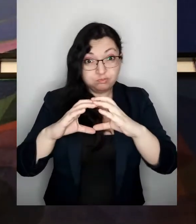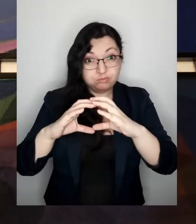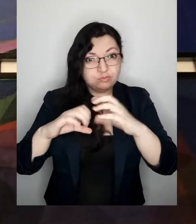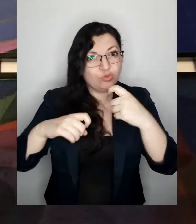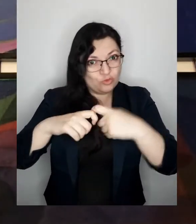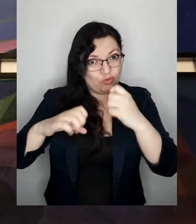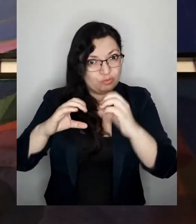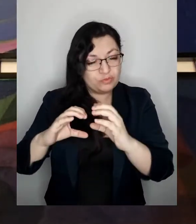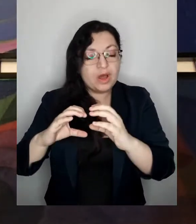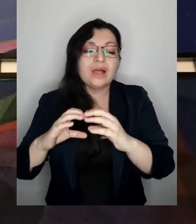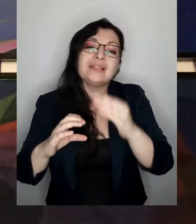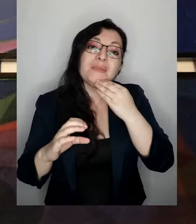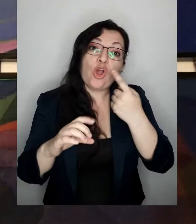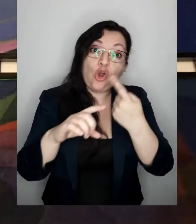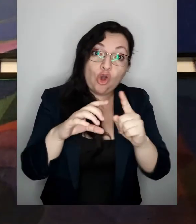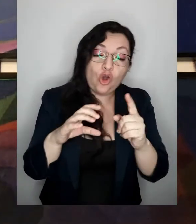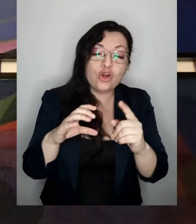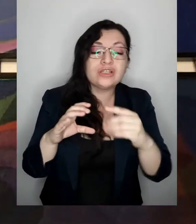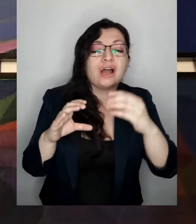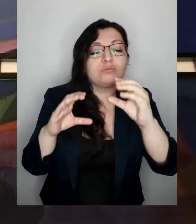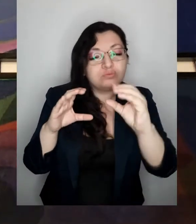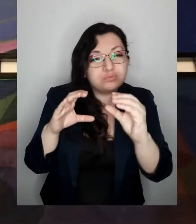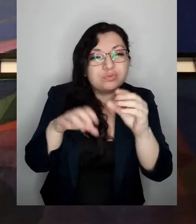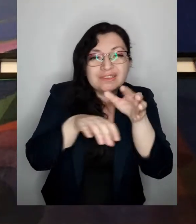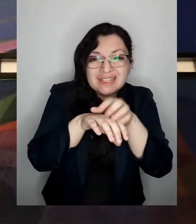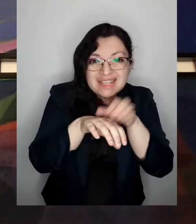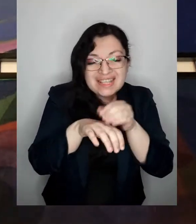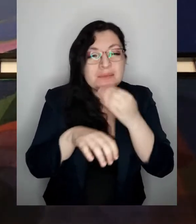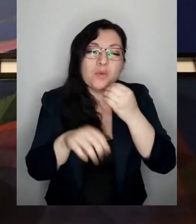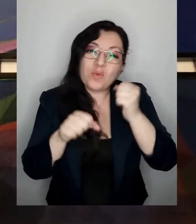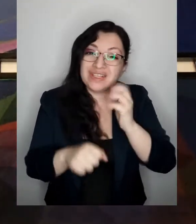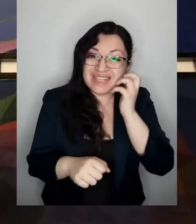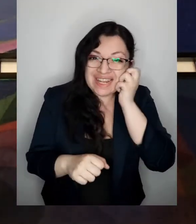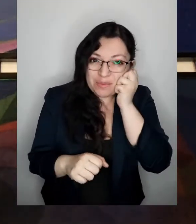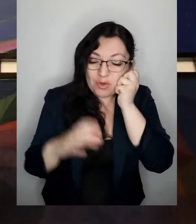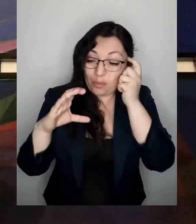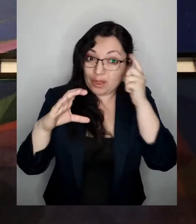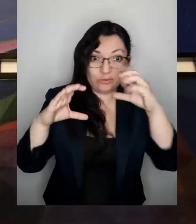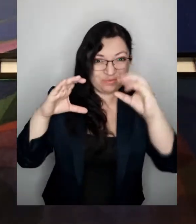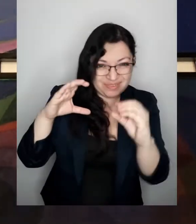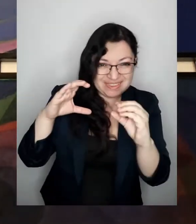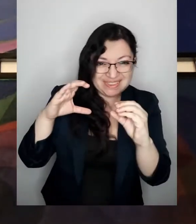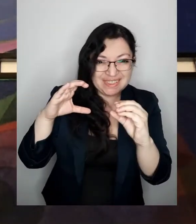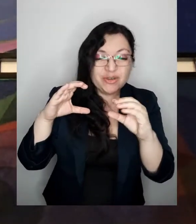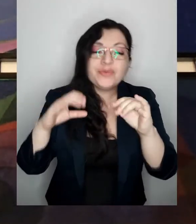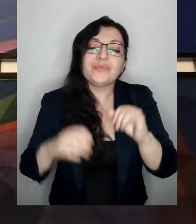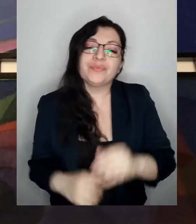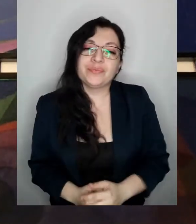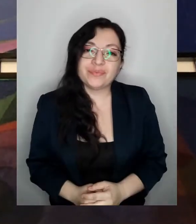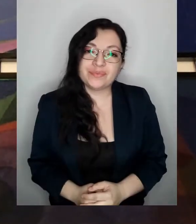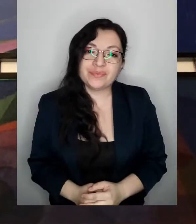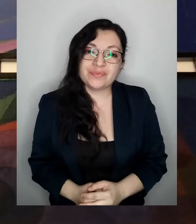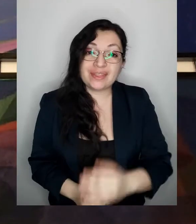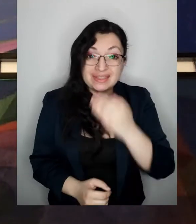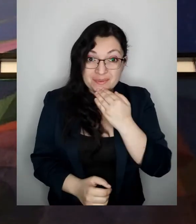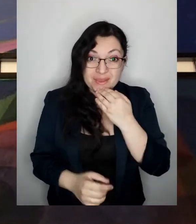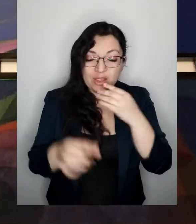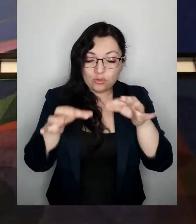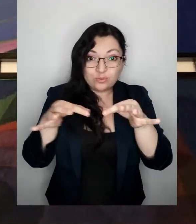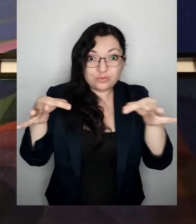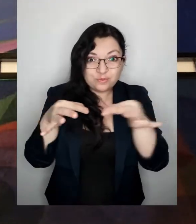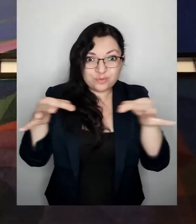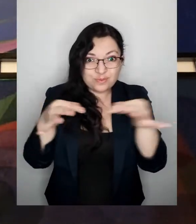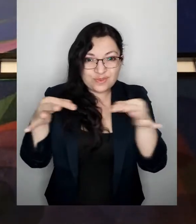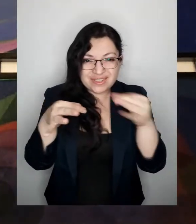firme una mandarina o alguna fruta como limón que también sea más pequeño que la naranja un